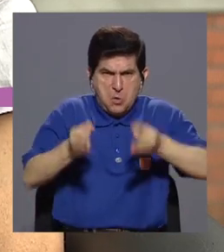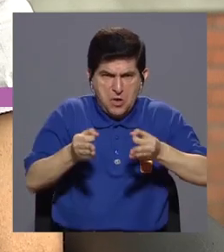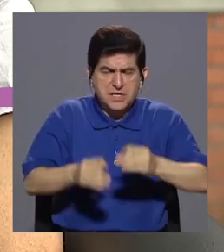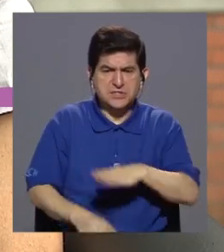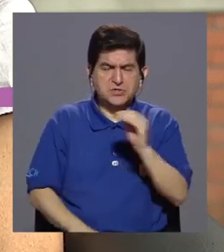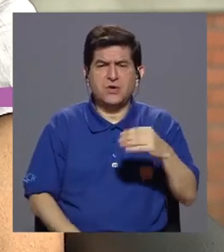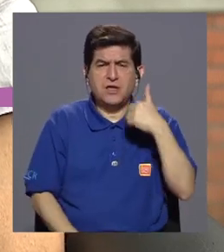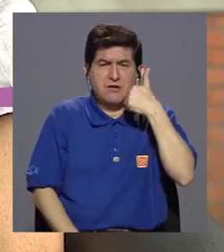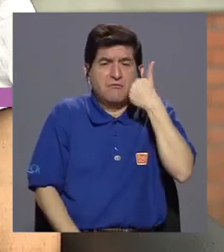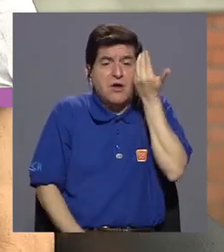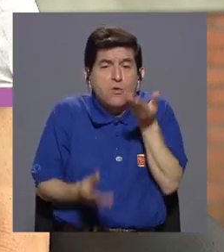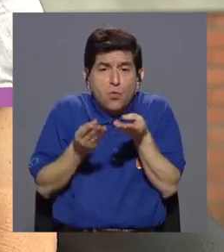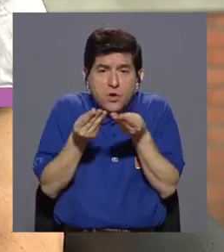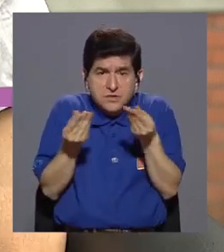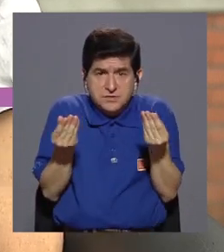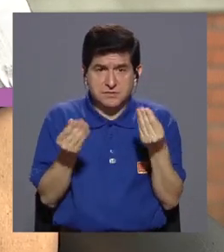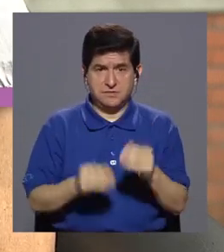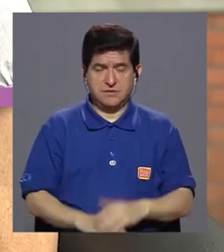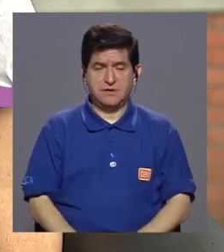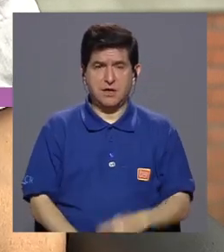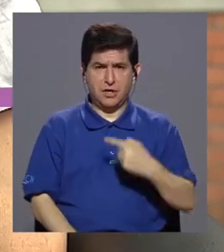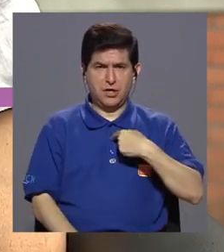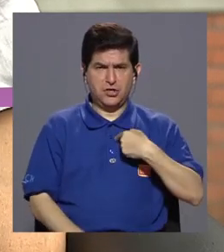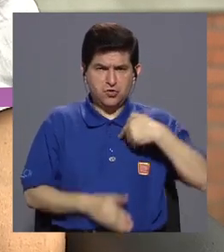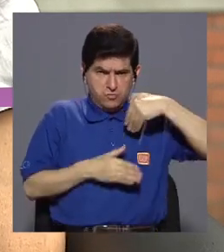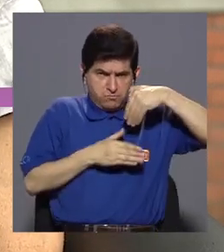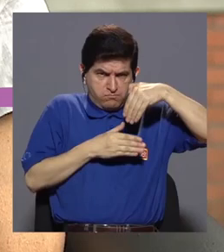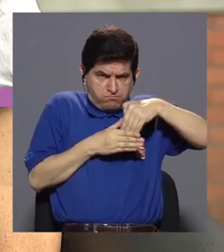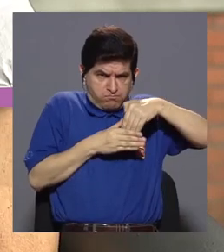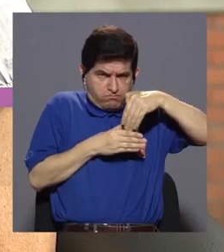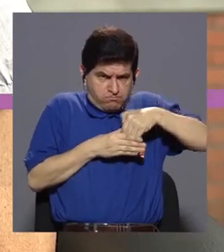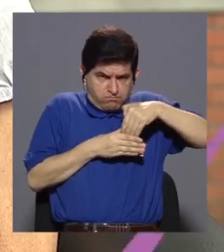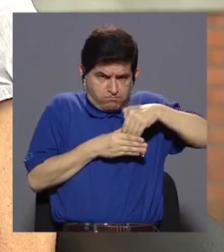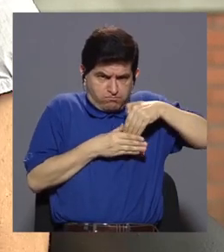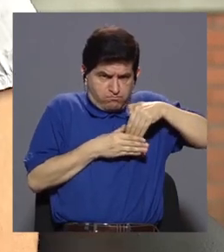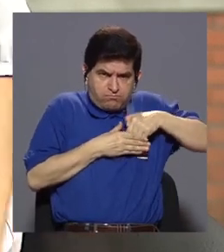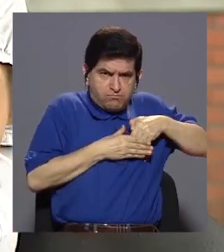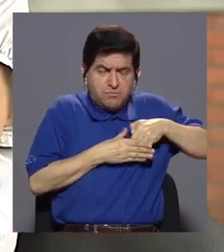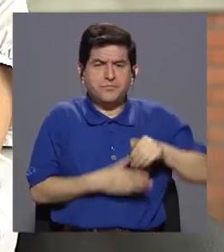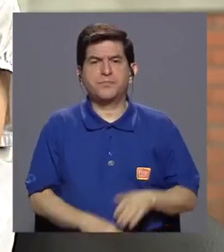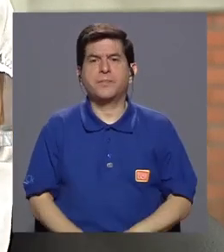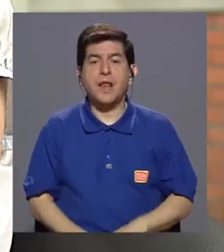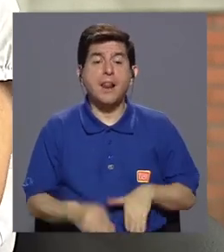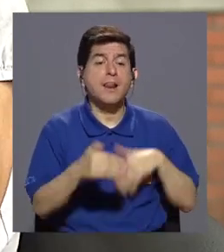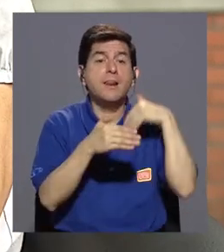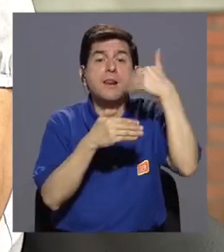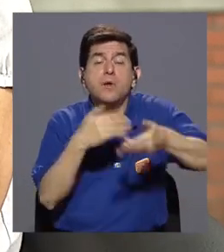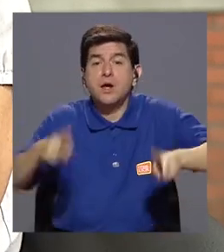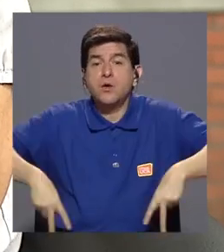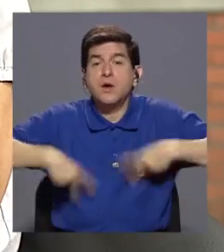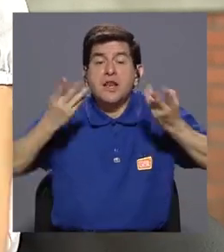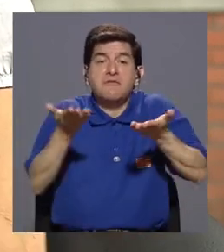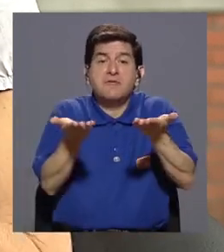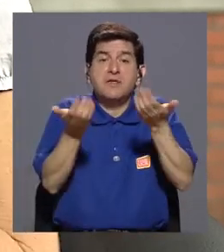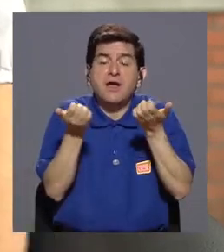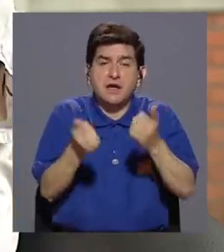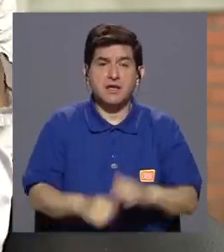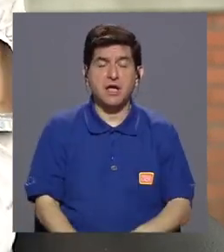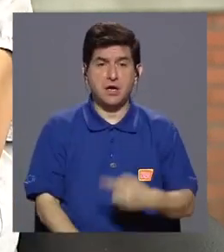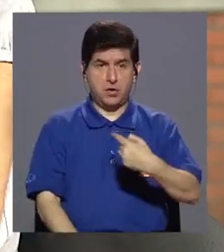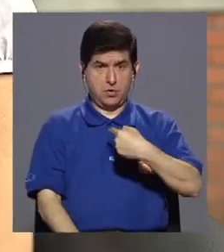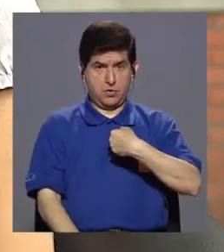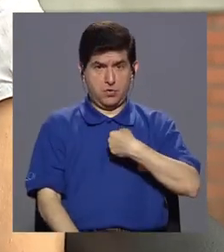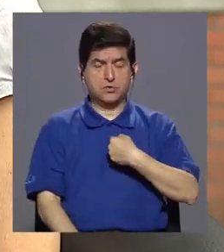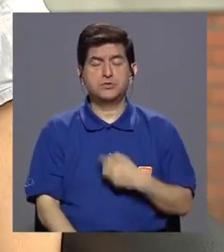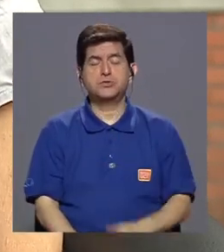a avergonzar. Correcto. Y eso yo lo voy guardando. Lo voy guardando. Cuando después en la vida quiero salir con